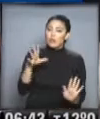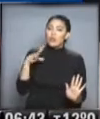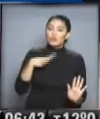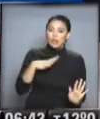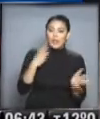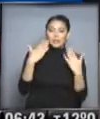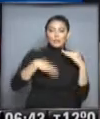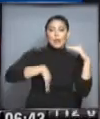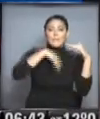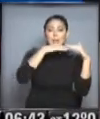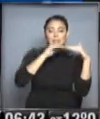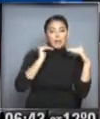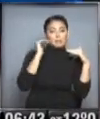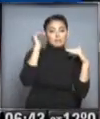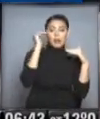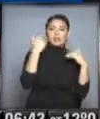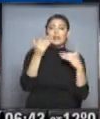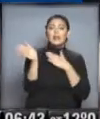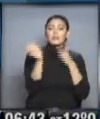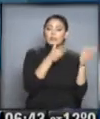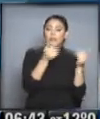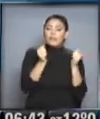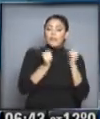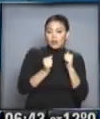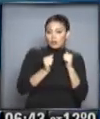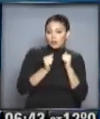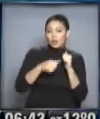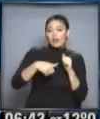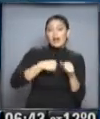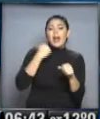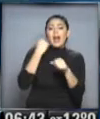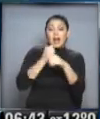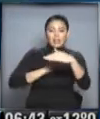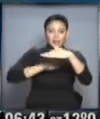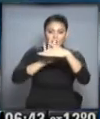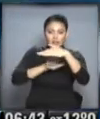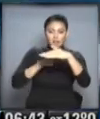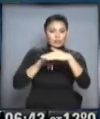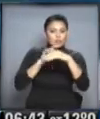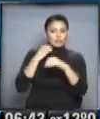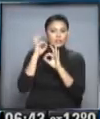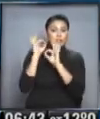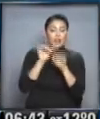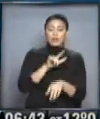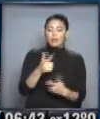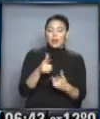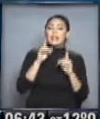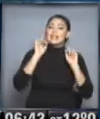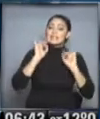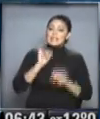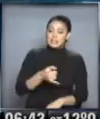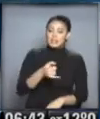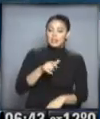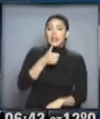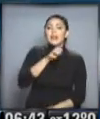temperaturas máximas van a ser elevadas porque todavía el aire frío no va a llegar hasta el extremo norte de la Patagonia pero sí va a llegar a la costa